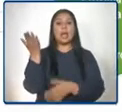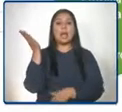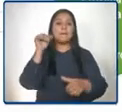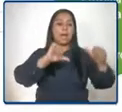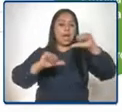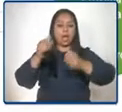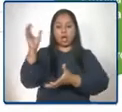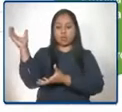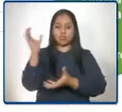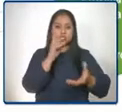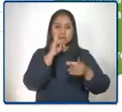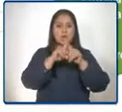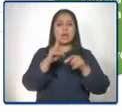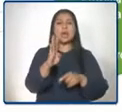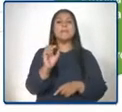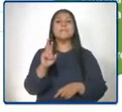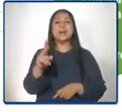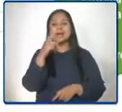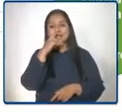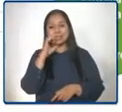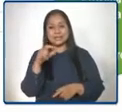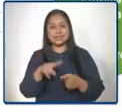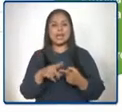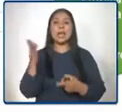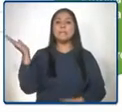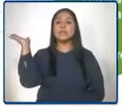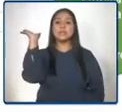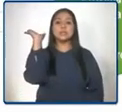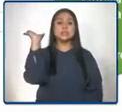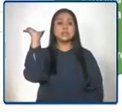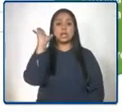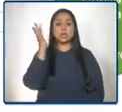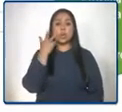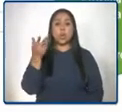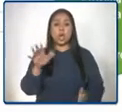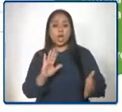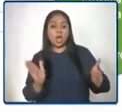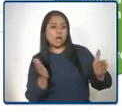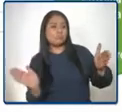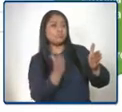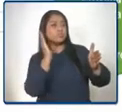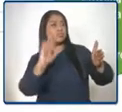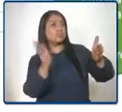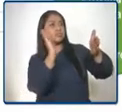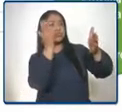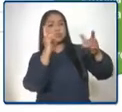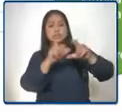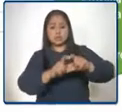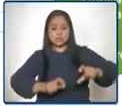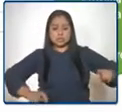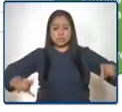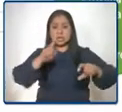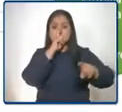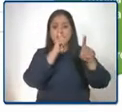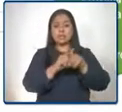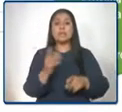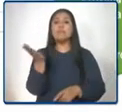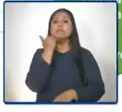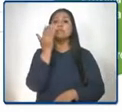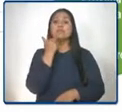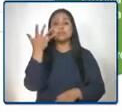bartender, mesero, albañilería, plomería, y gastronomía garífona.